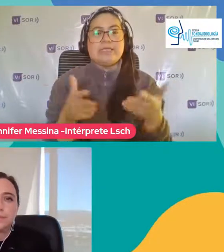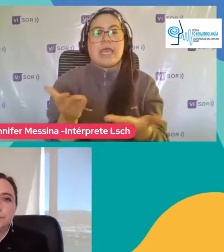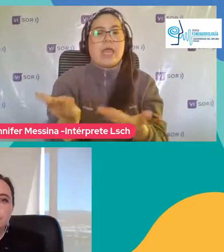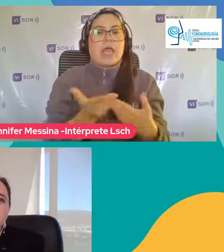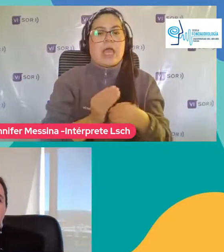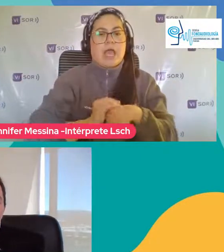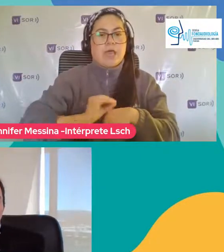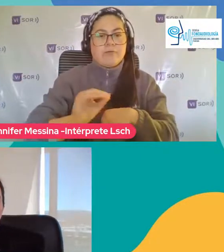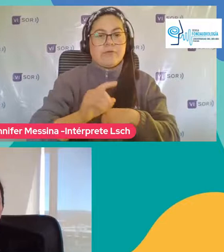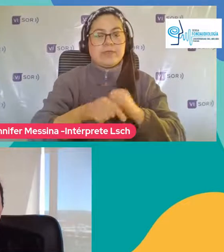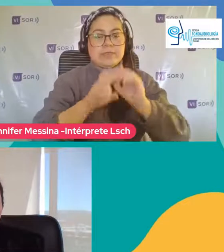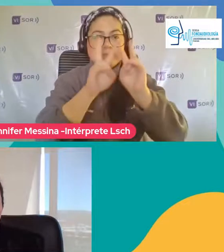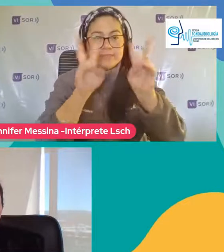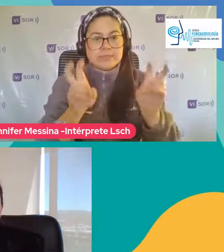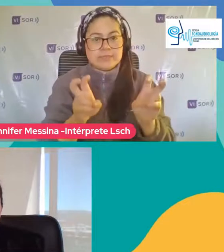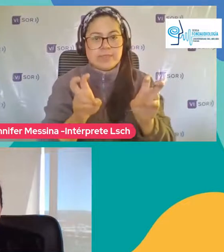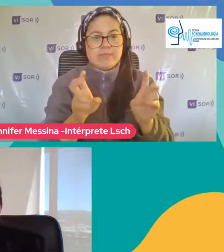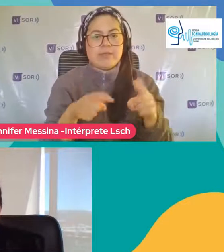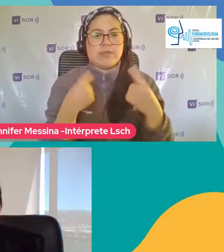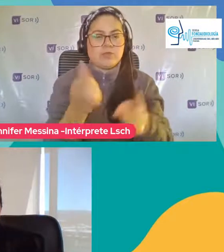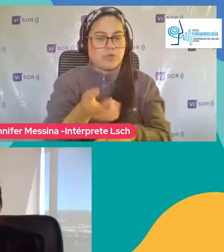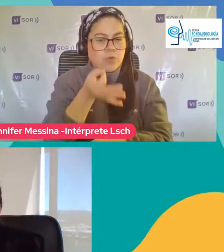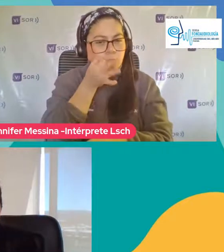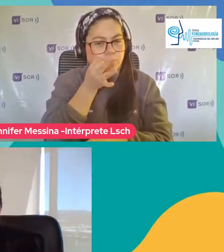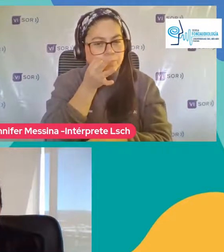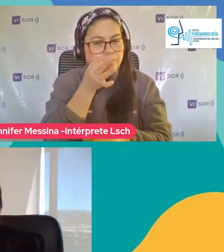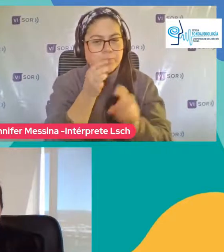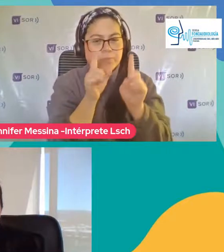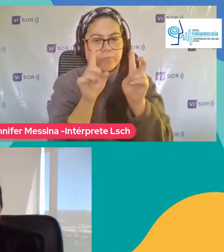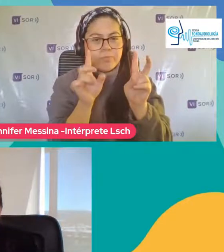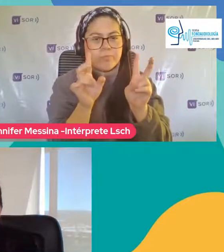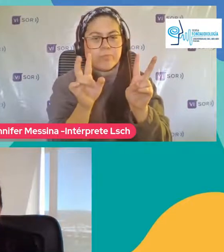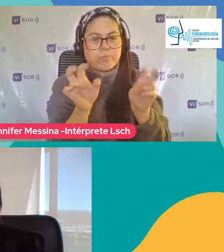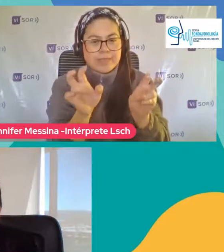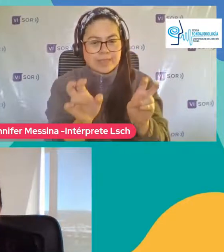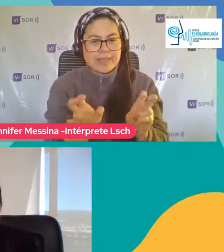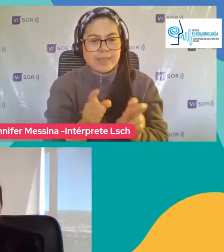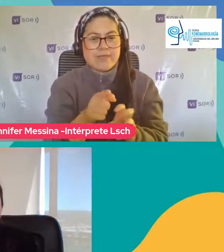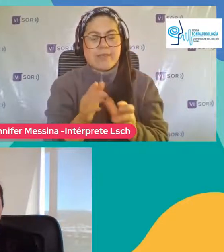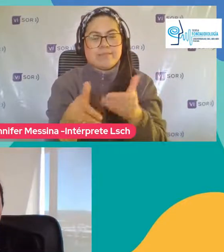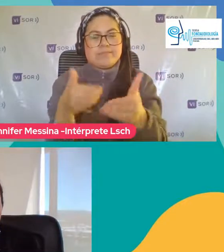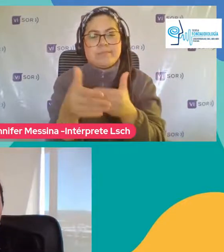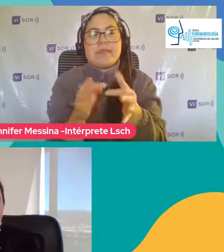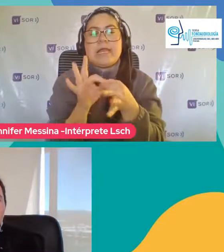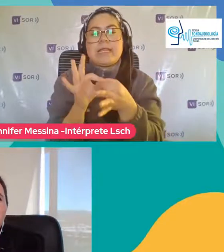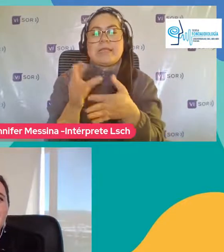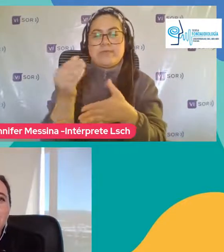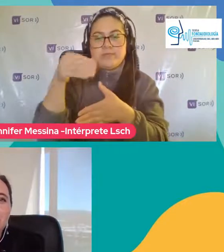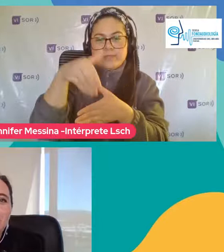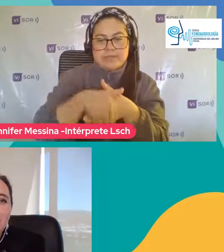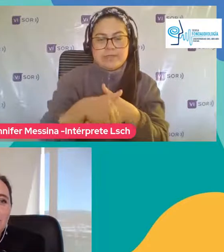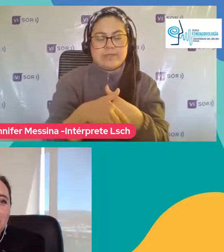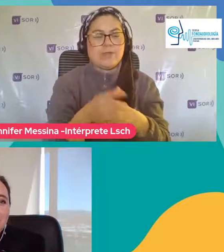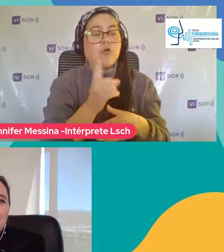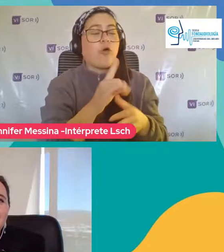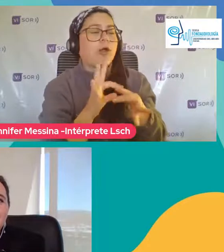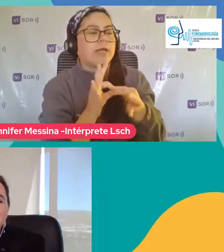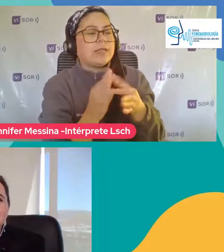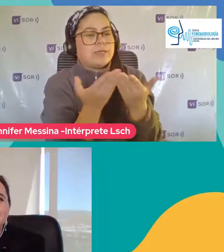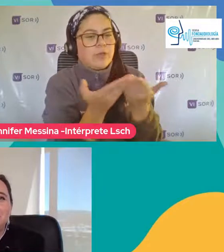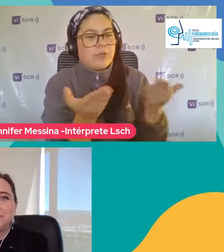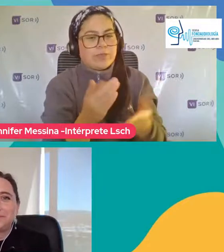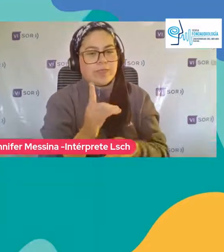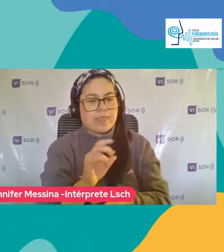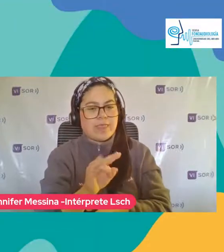supuesto A lo que vamos a estar conociendo Dentro de los próximos instantes Muchas gracias y buenas tardes Gracias a ustedes, Daniel Buenas